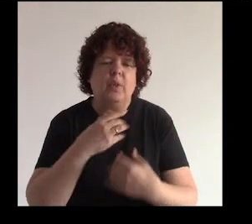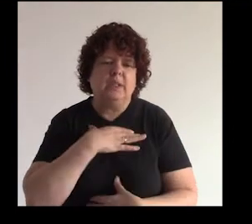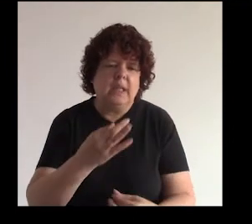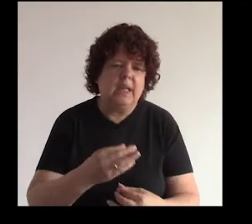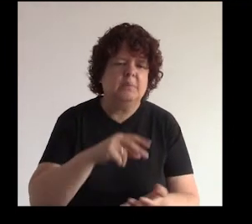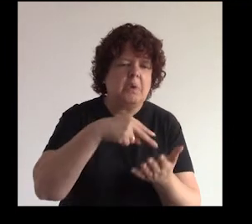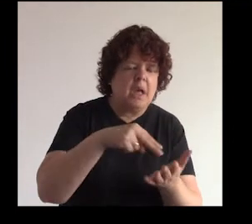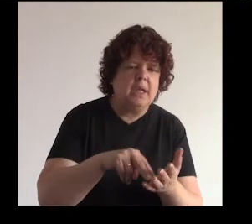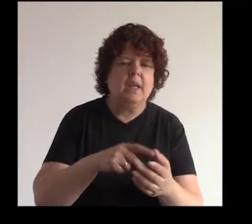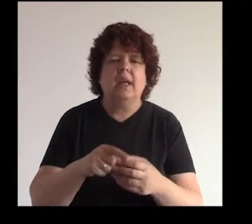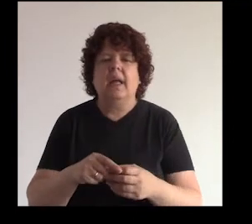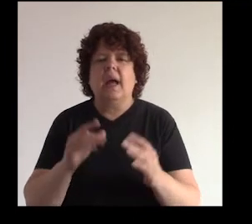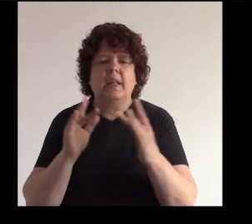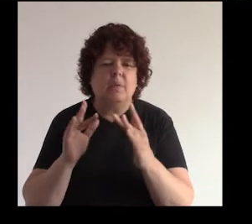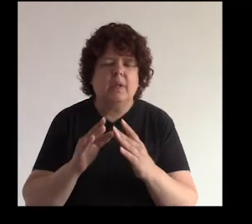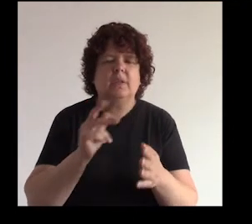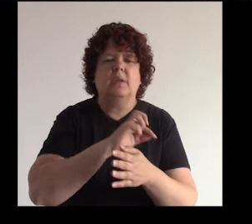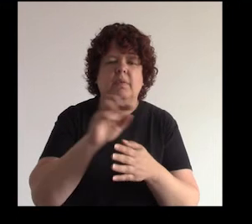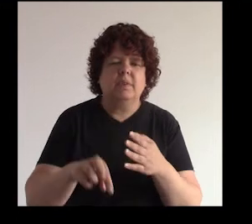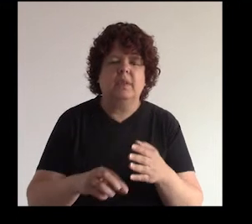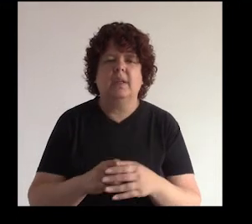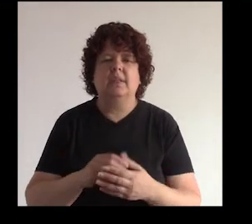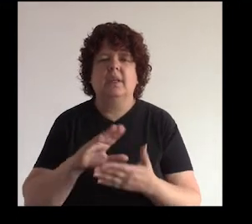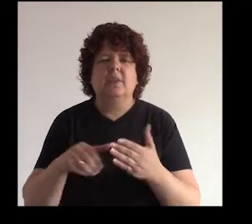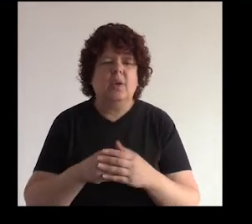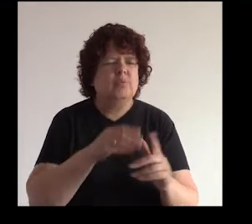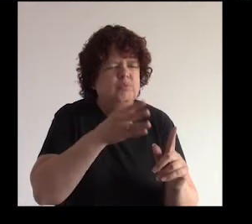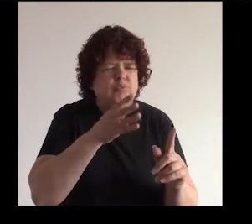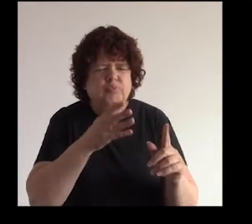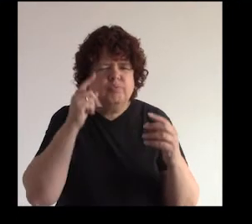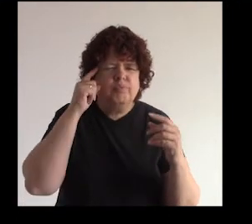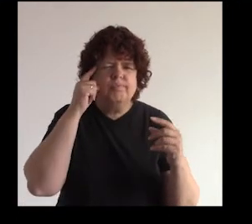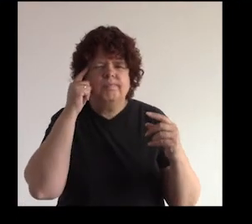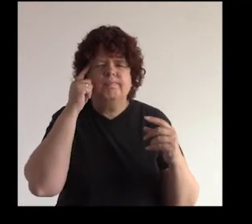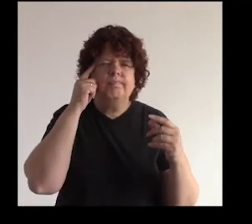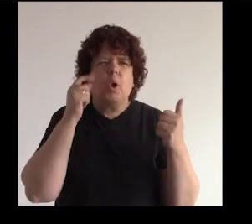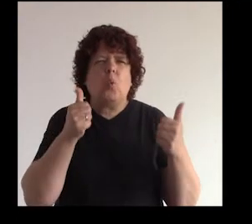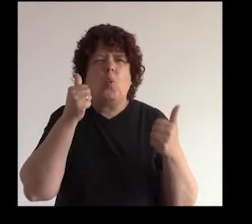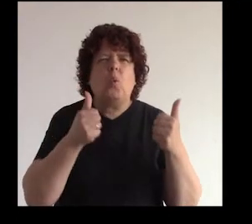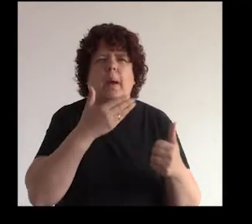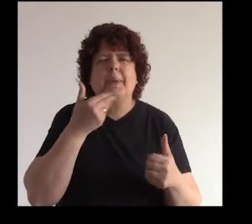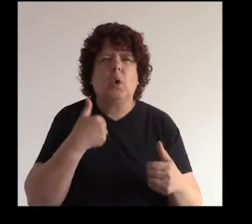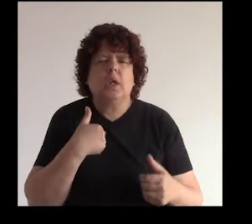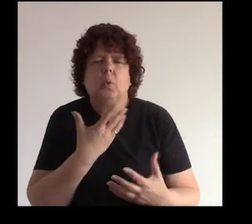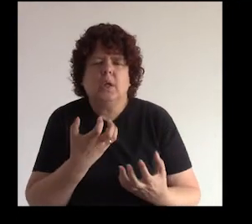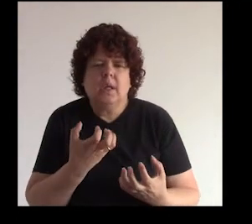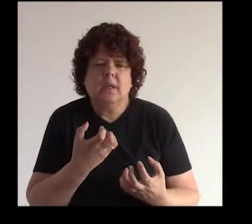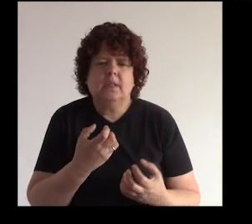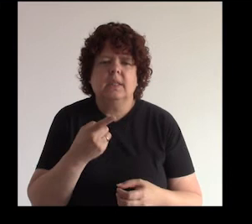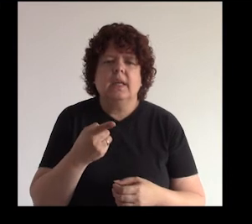interés para Facebook hay temas de comunicación para WhatsApp entonces evalúa en qué en qué espacio te sentirías más